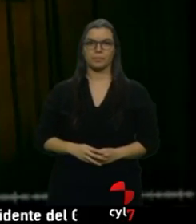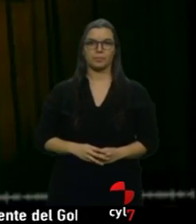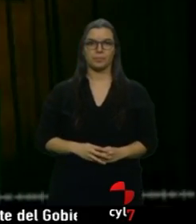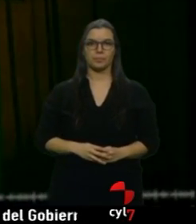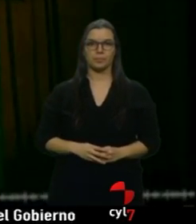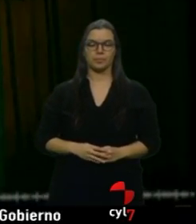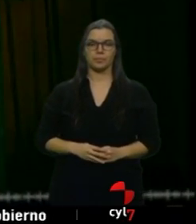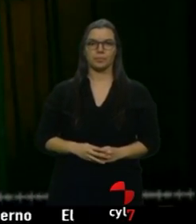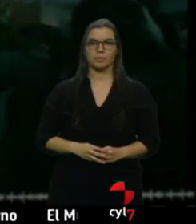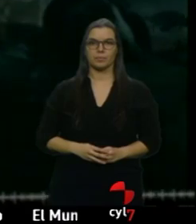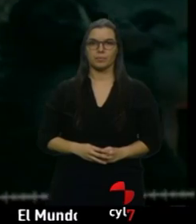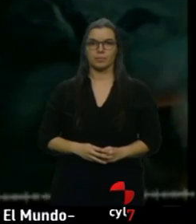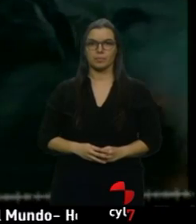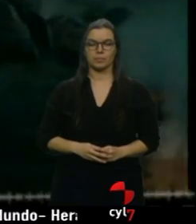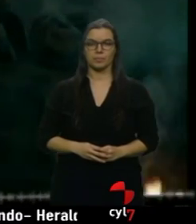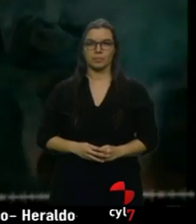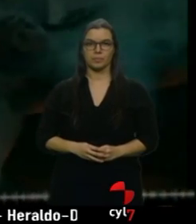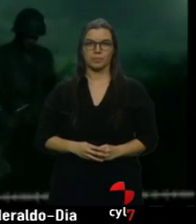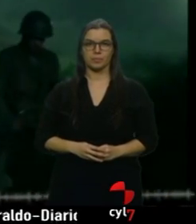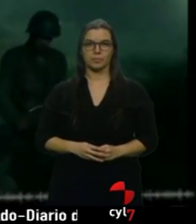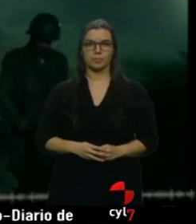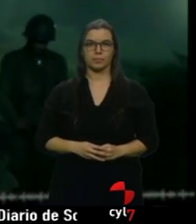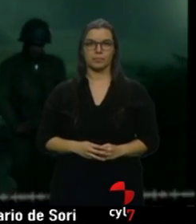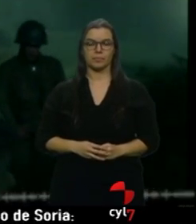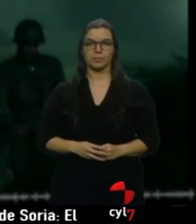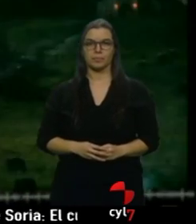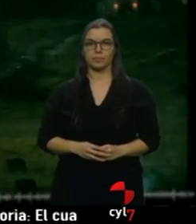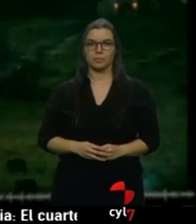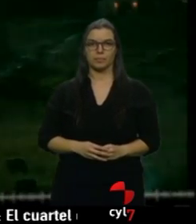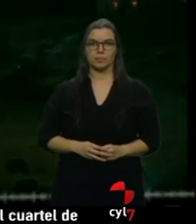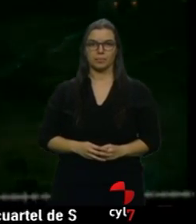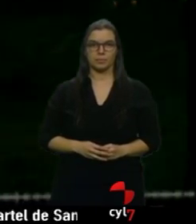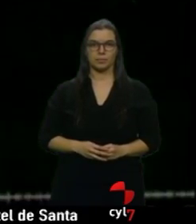¿qué habrá pasado aquí? algunas preguntas no tienen buenas respuestas